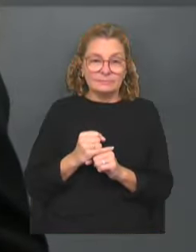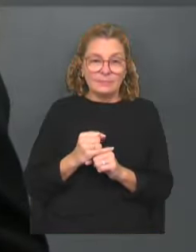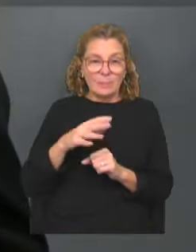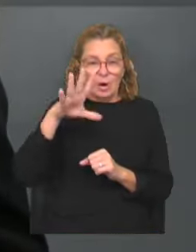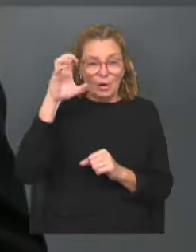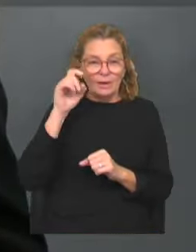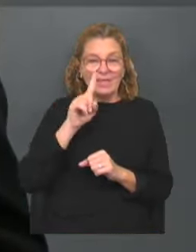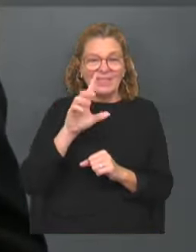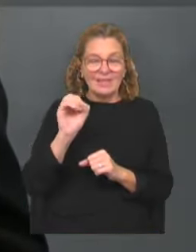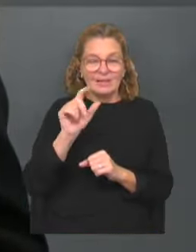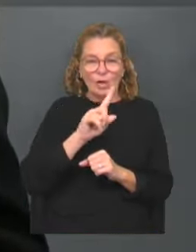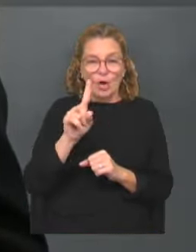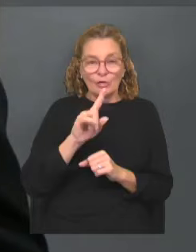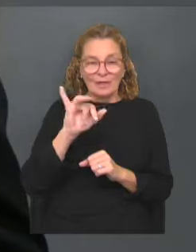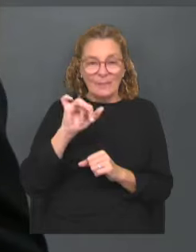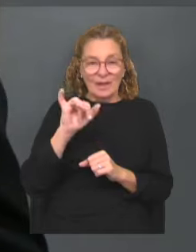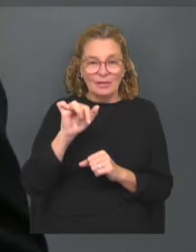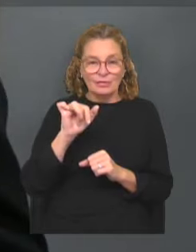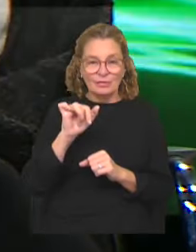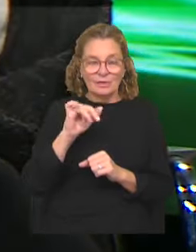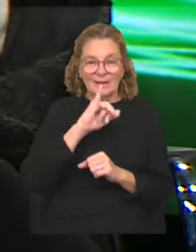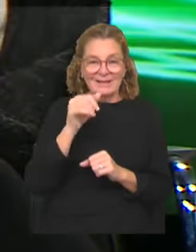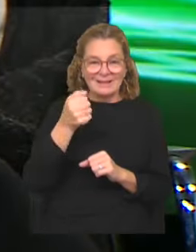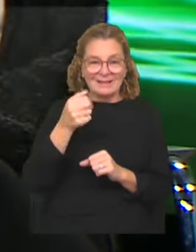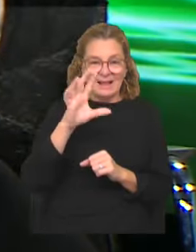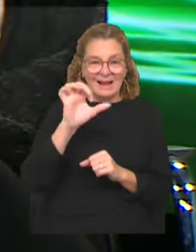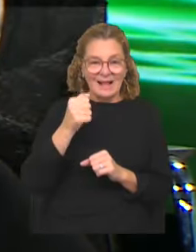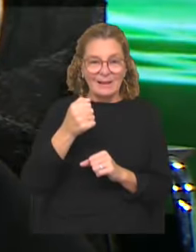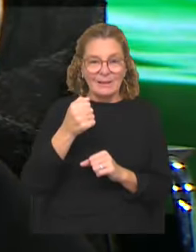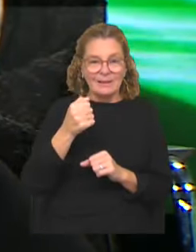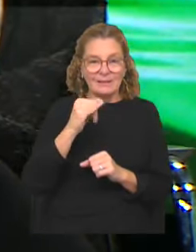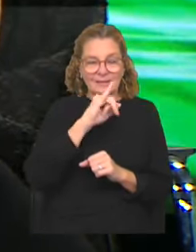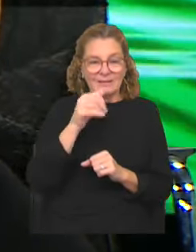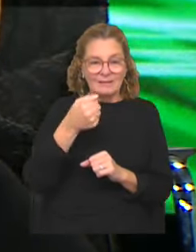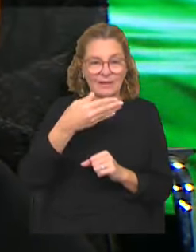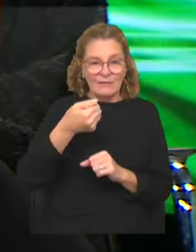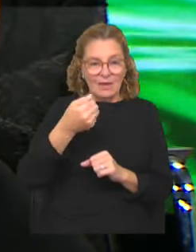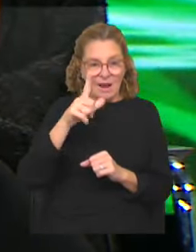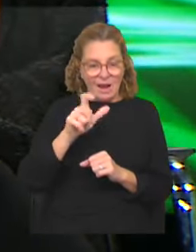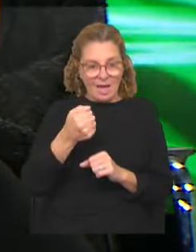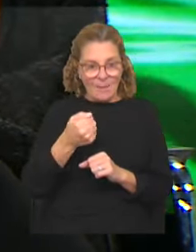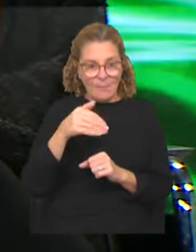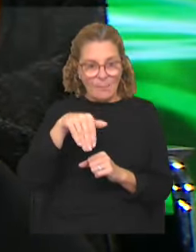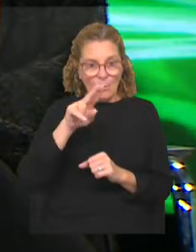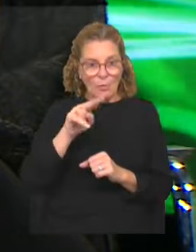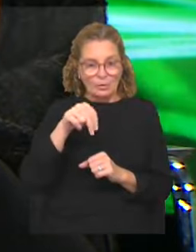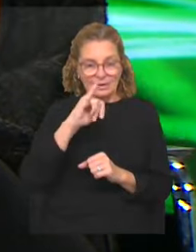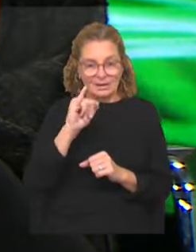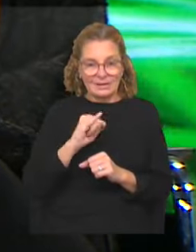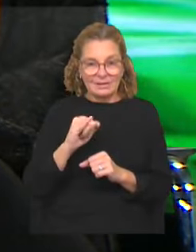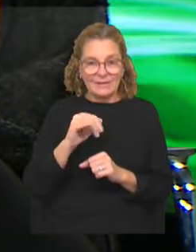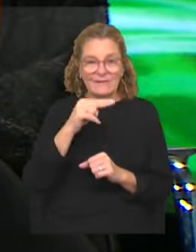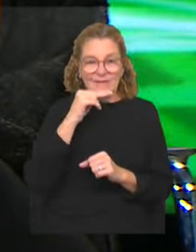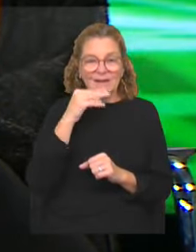recordar 10, 11 y 12 de mayo en la sala Zabala Muniz. Sí. ¿Verdad? Bien. Es un fin de semana, viernes y sábados, 20, 30.